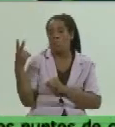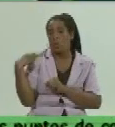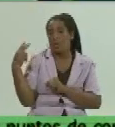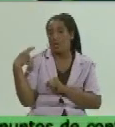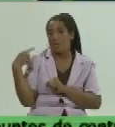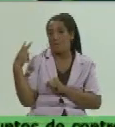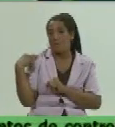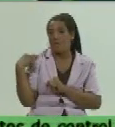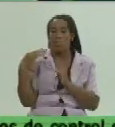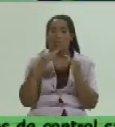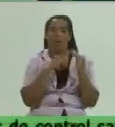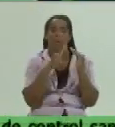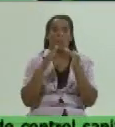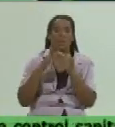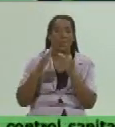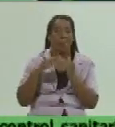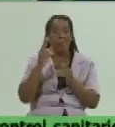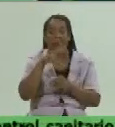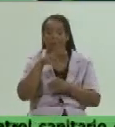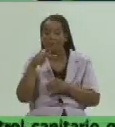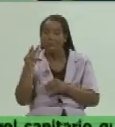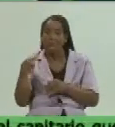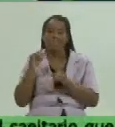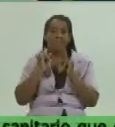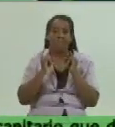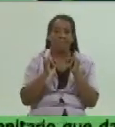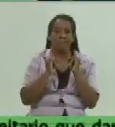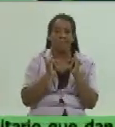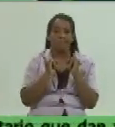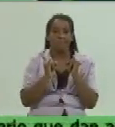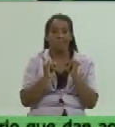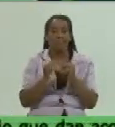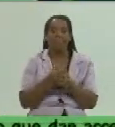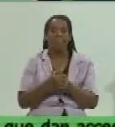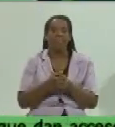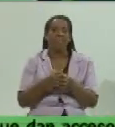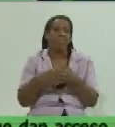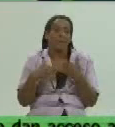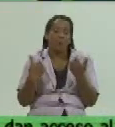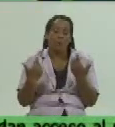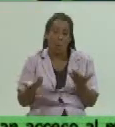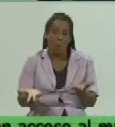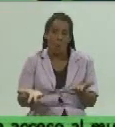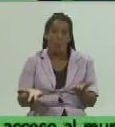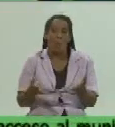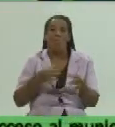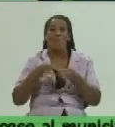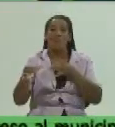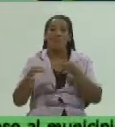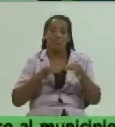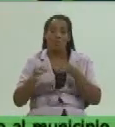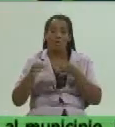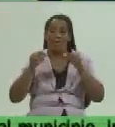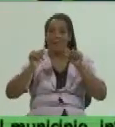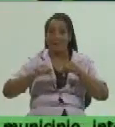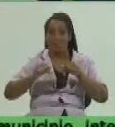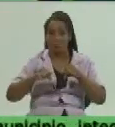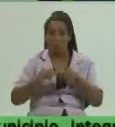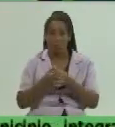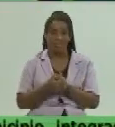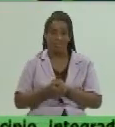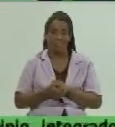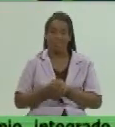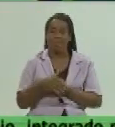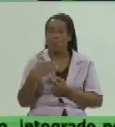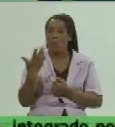comunidad buscando la información de cómo funciona esto cómo cuáles son